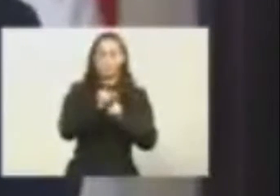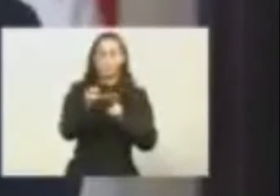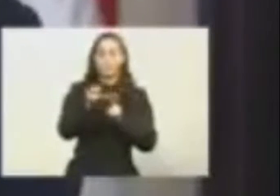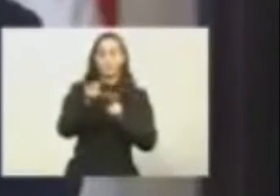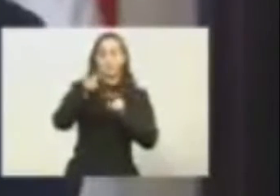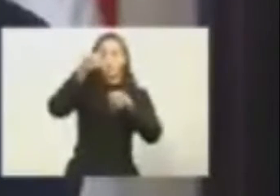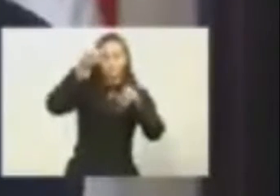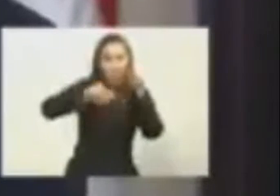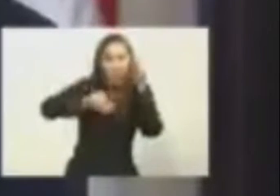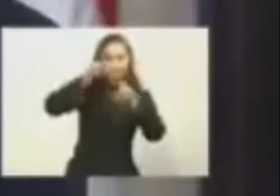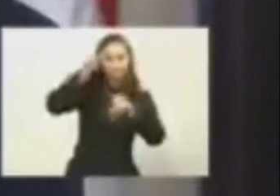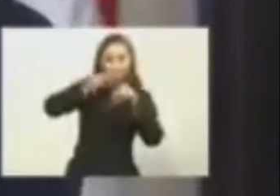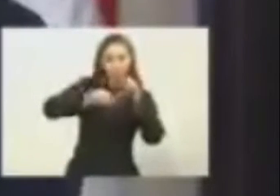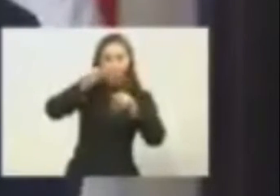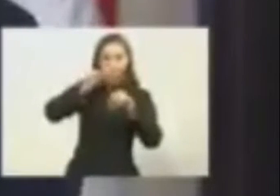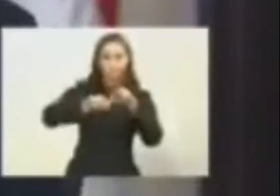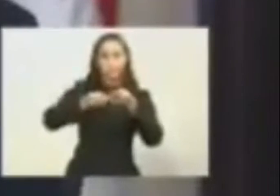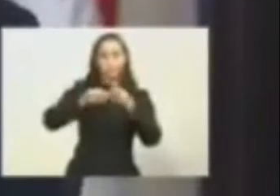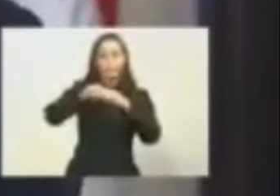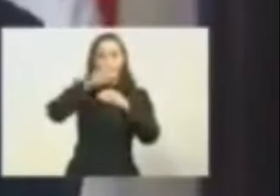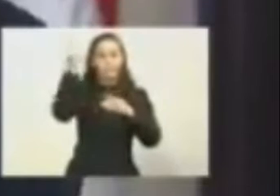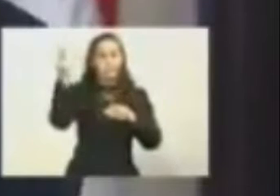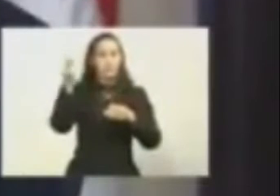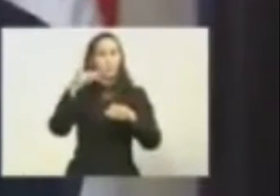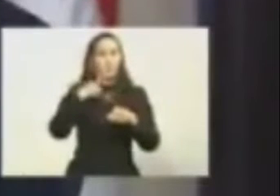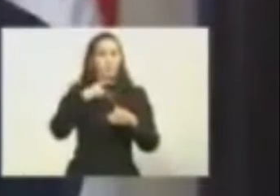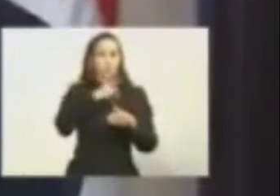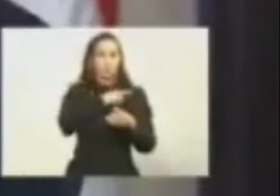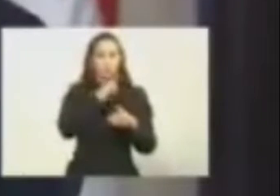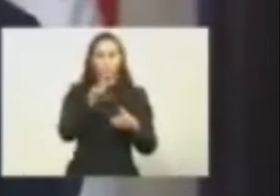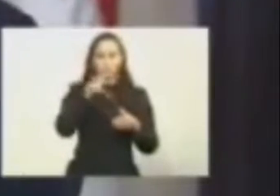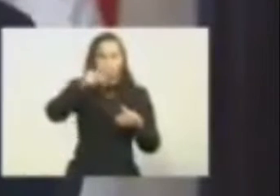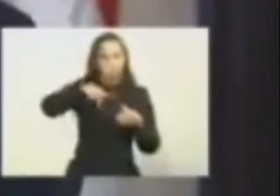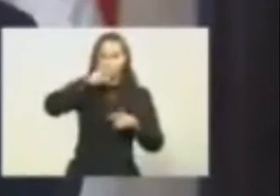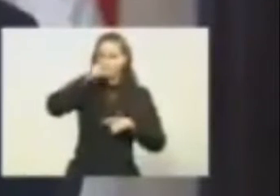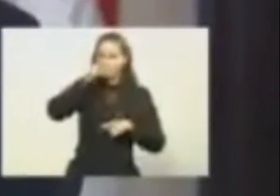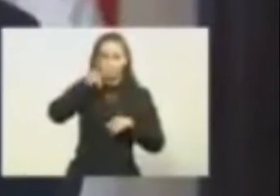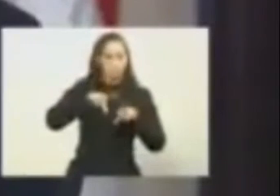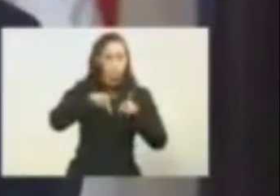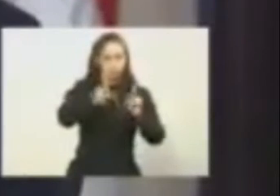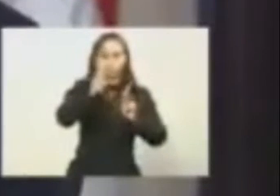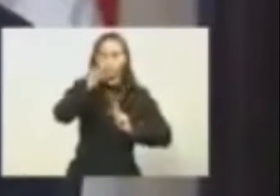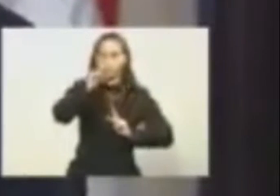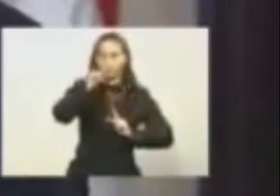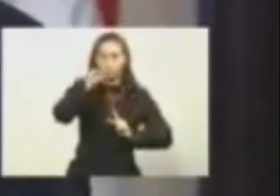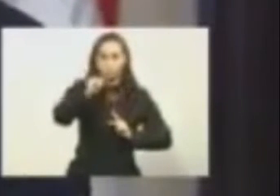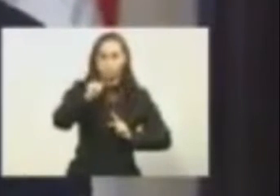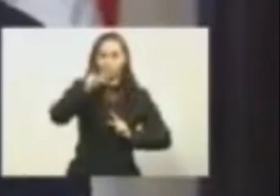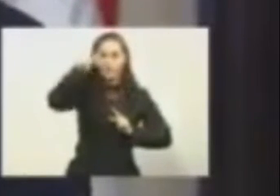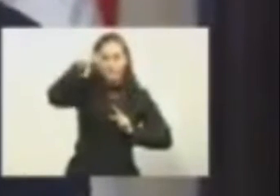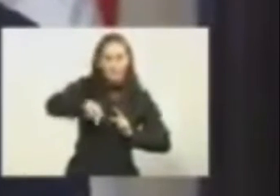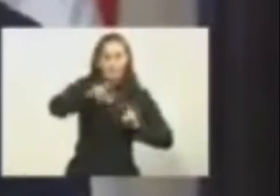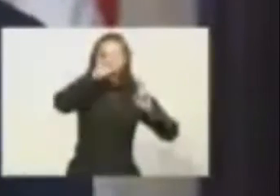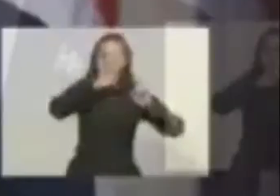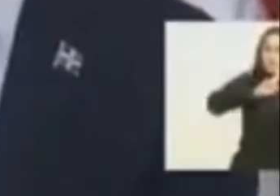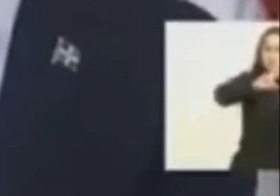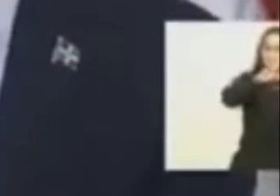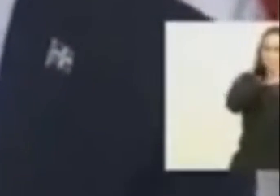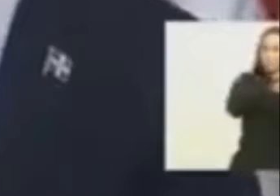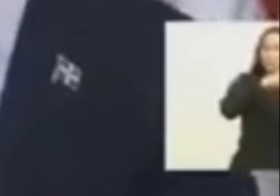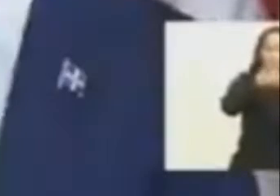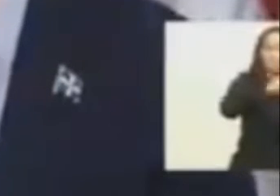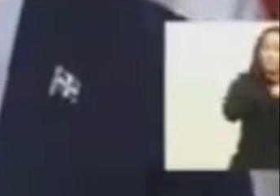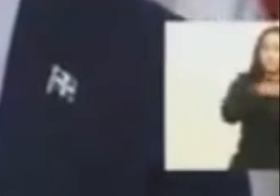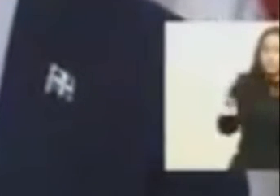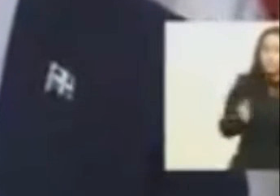para sanciones y posible expulsión al diputado. Eso no lo vamos a permitir aquí. Aquí hay que respetar la ley, sea quien